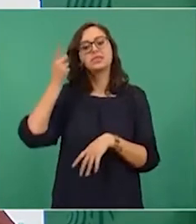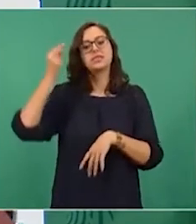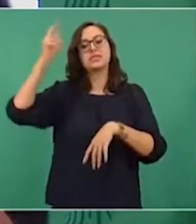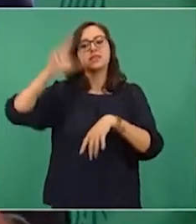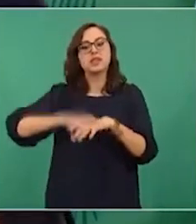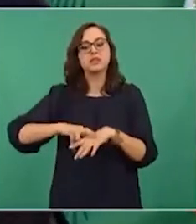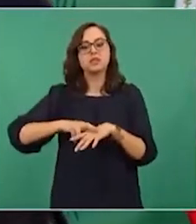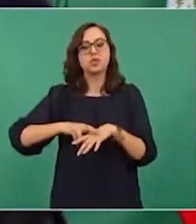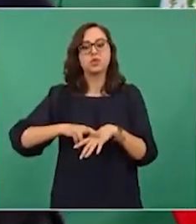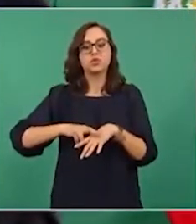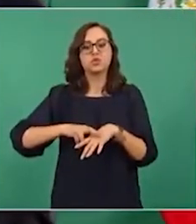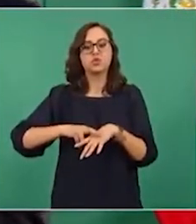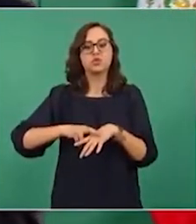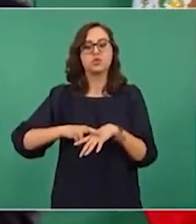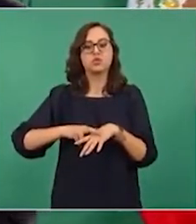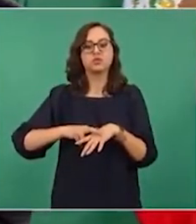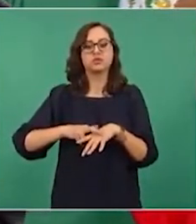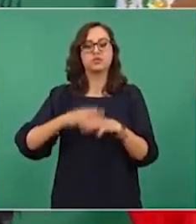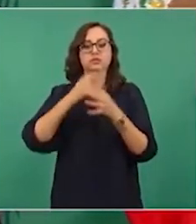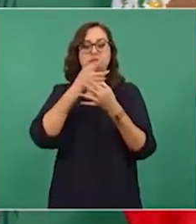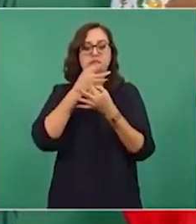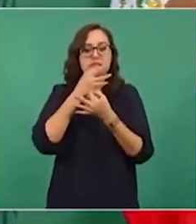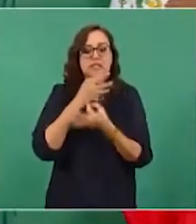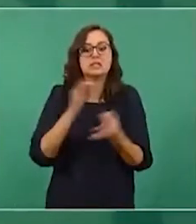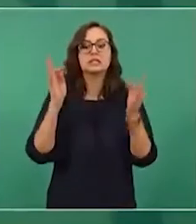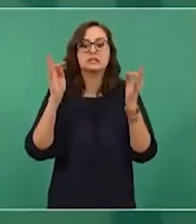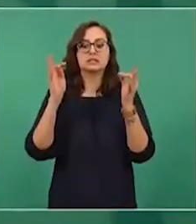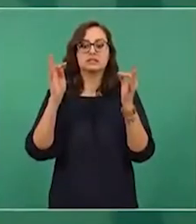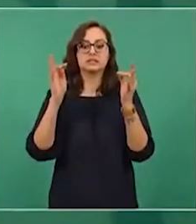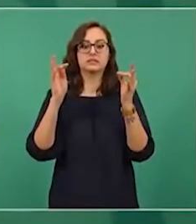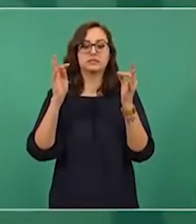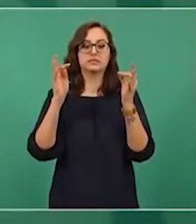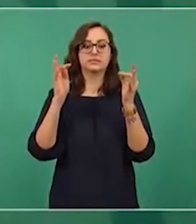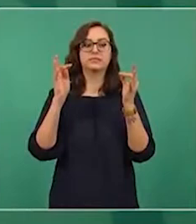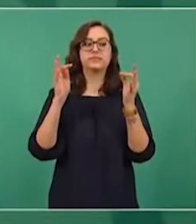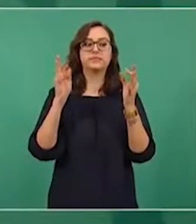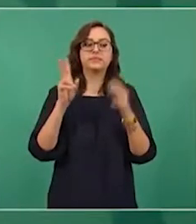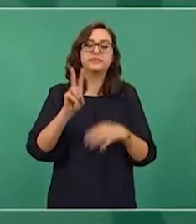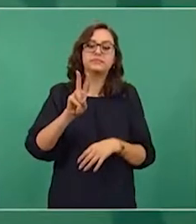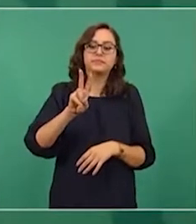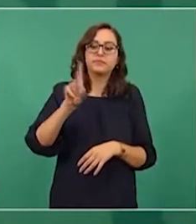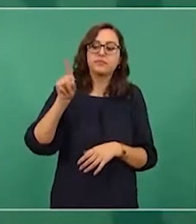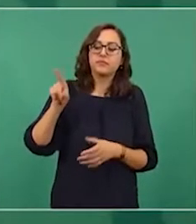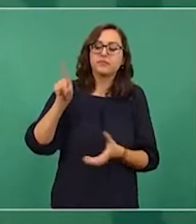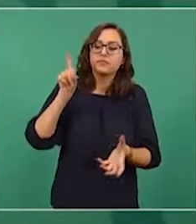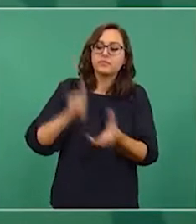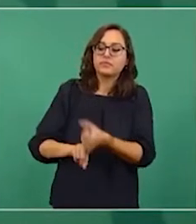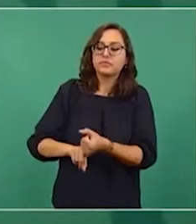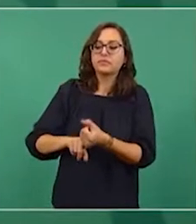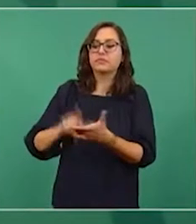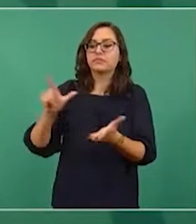declara que para llevar a cabo una reforma